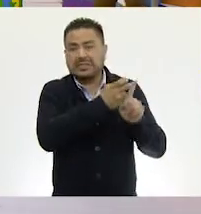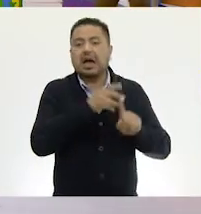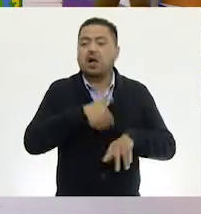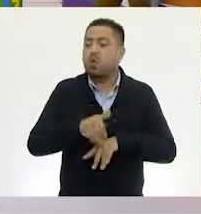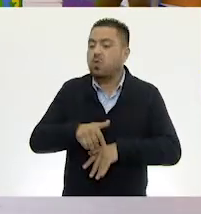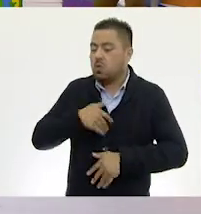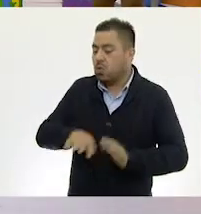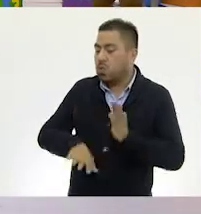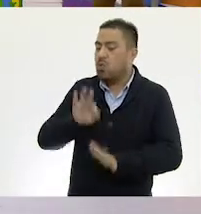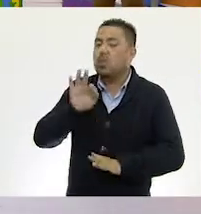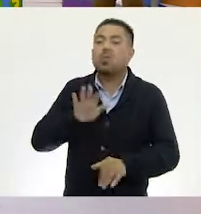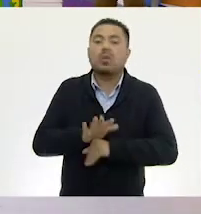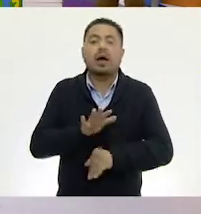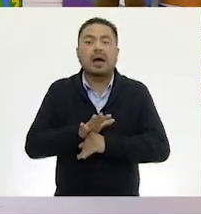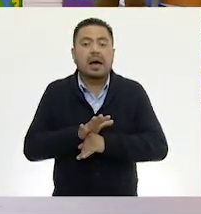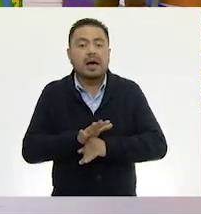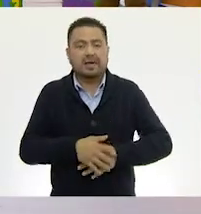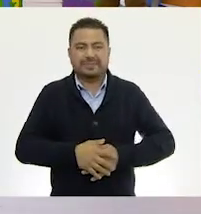mí ahora qué número me sale.